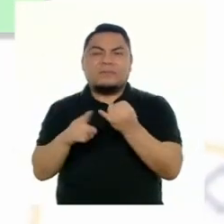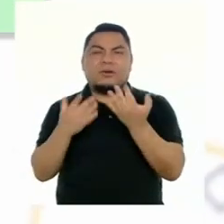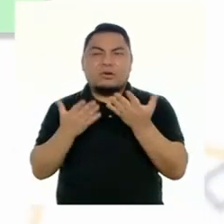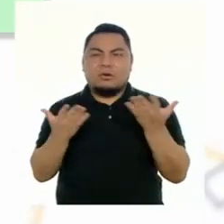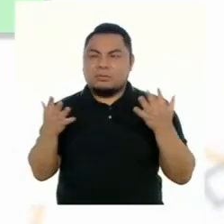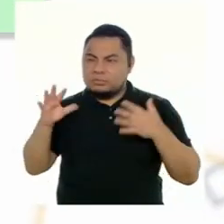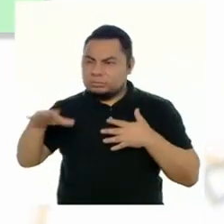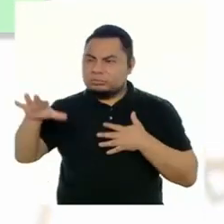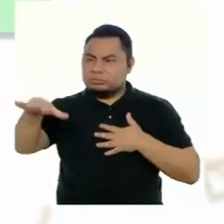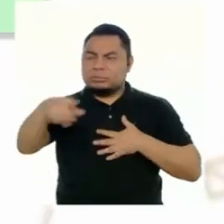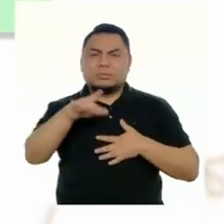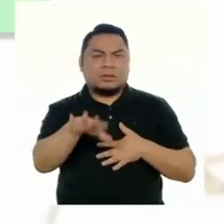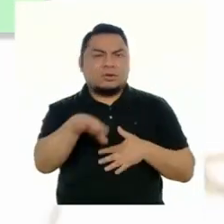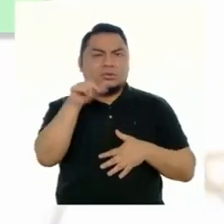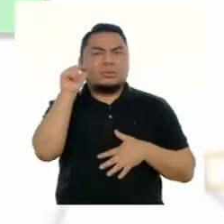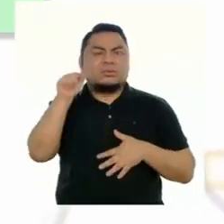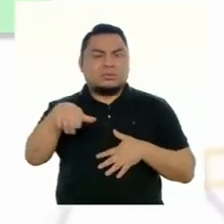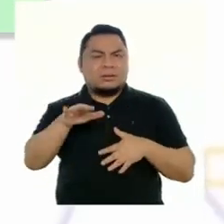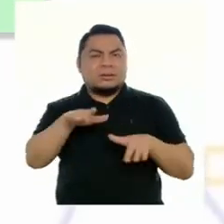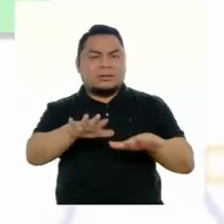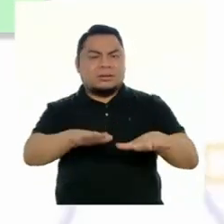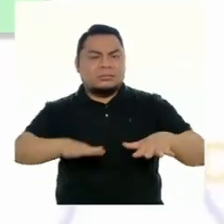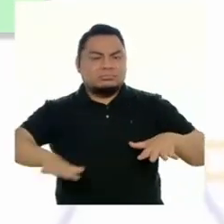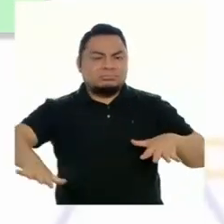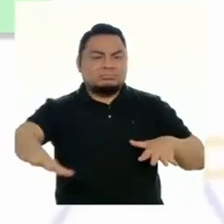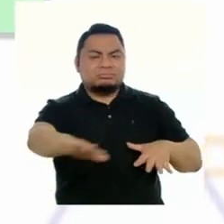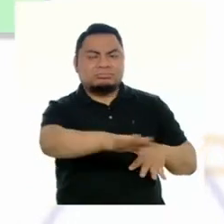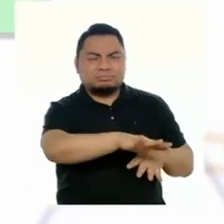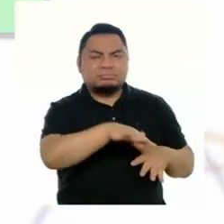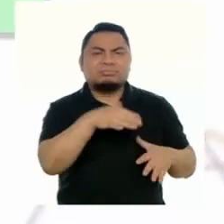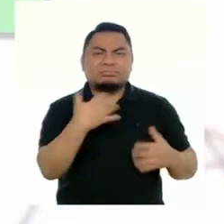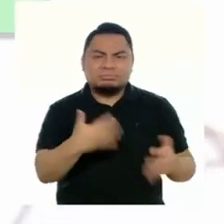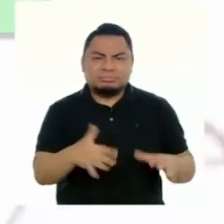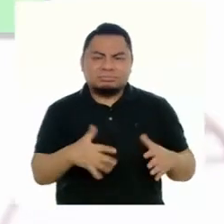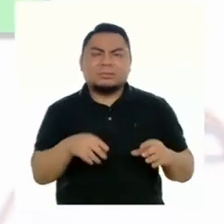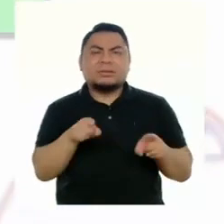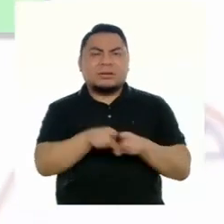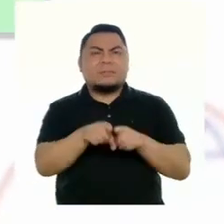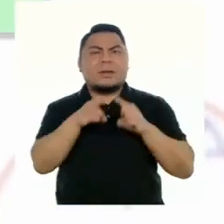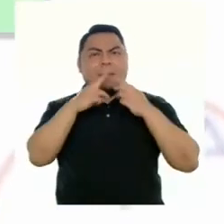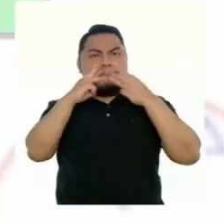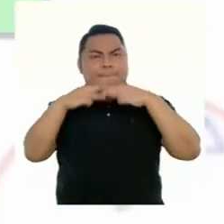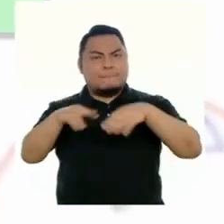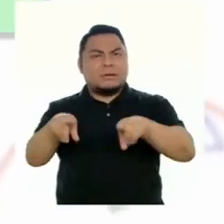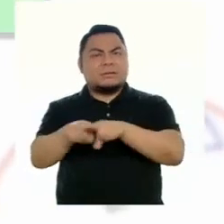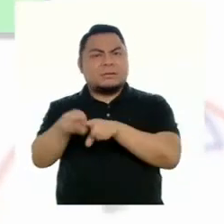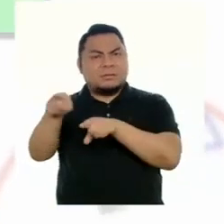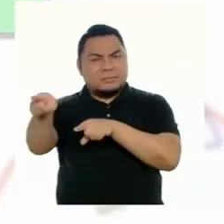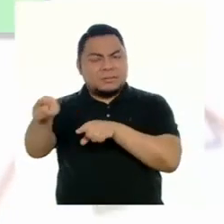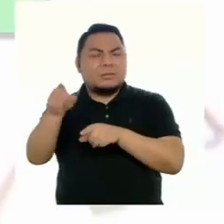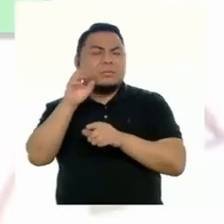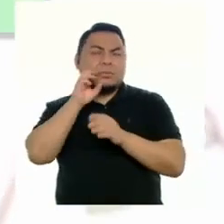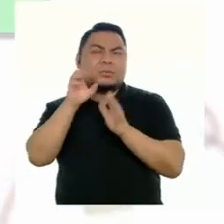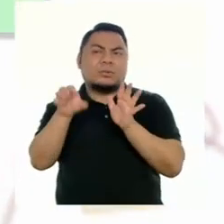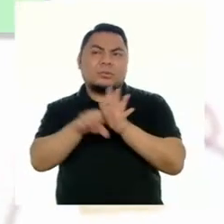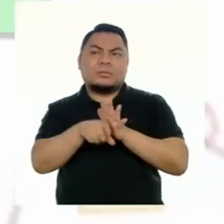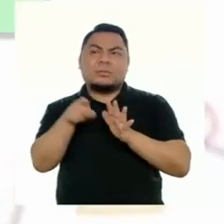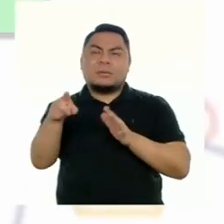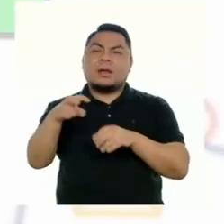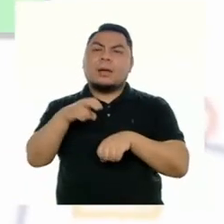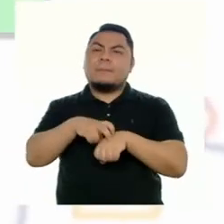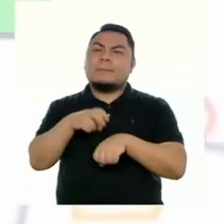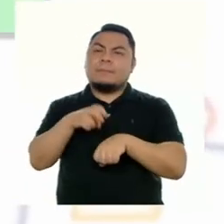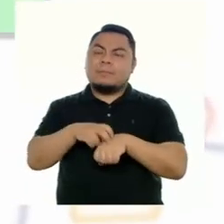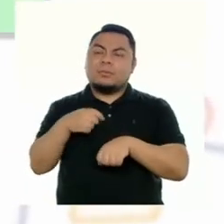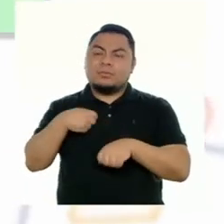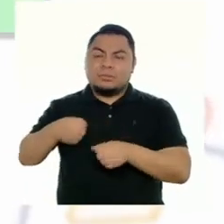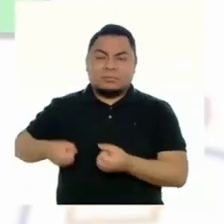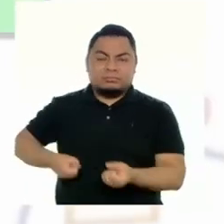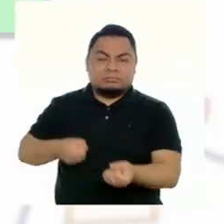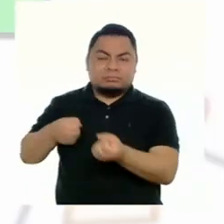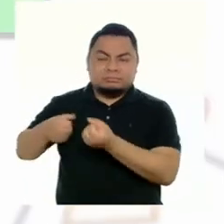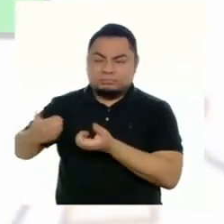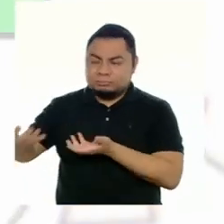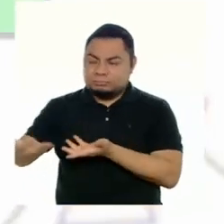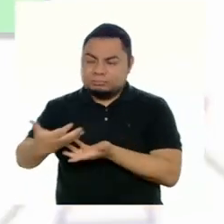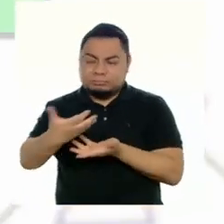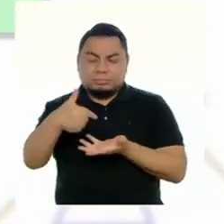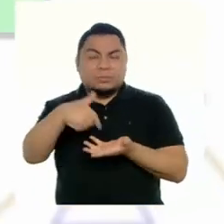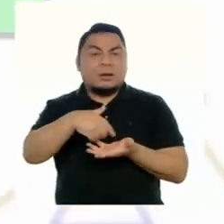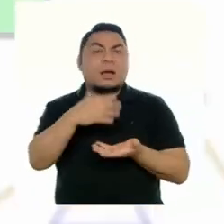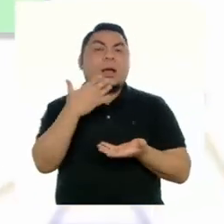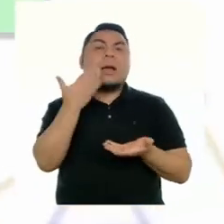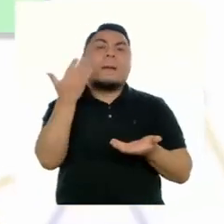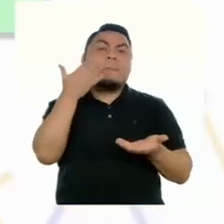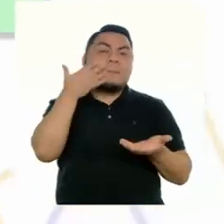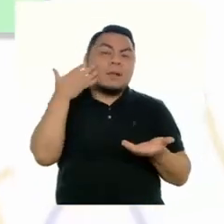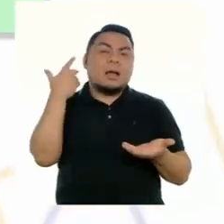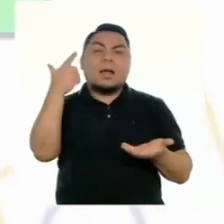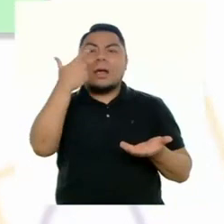productos que podemos encontrar en la tierra y probablemente en el mar también. Por ejemplo, las papas que cultivamos pueden ser